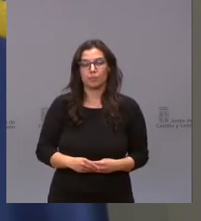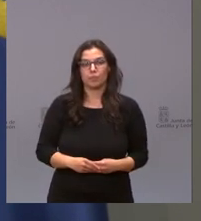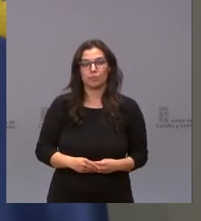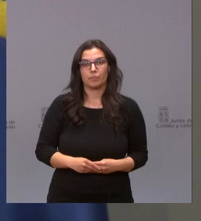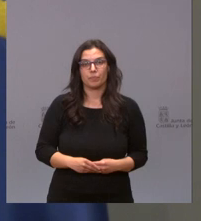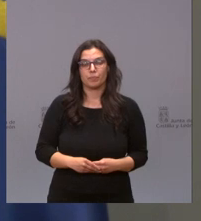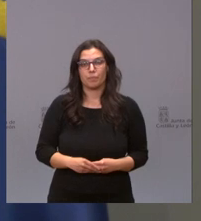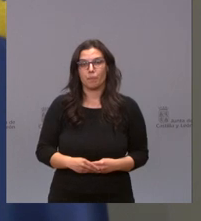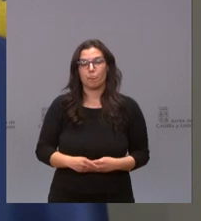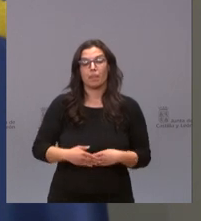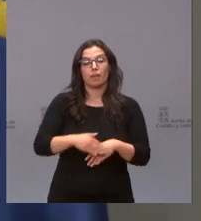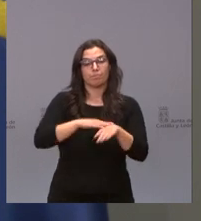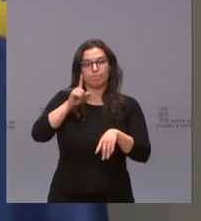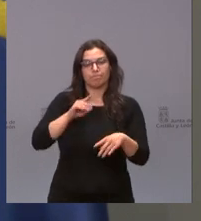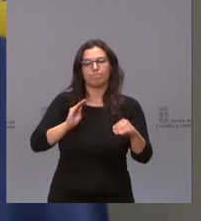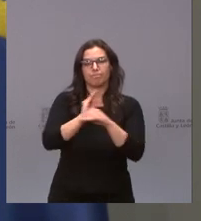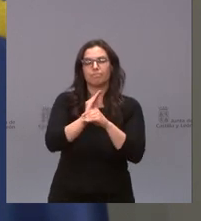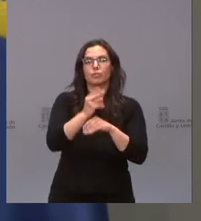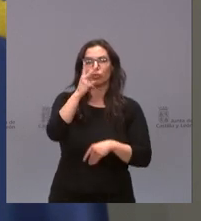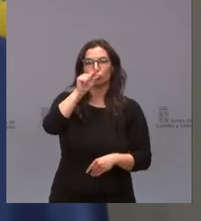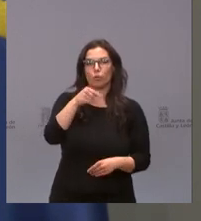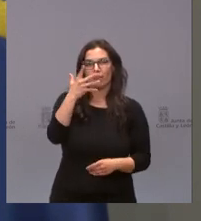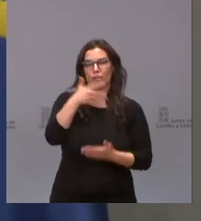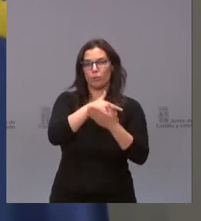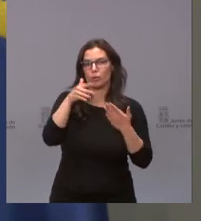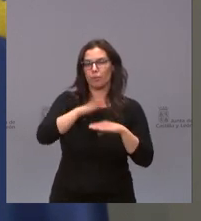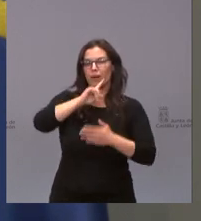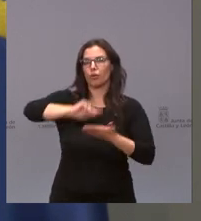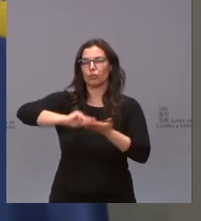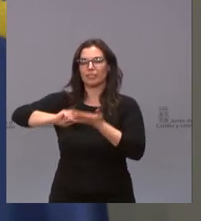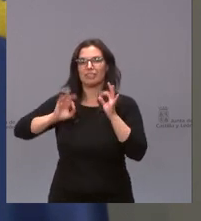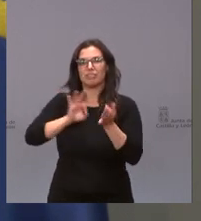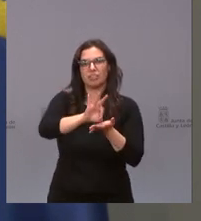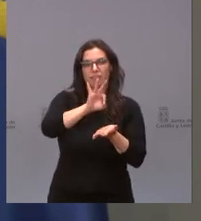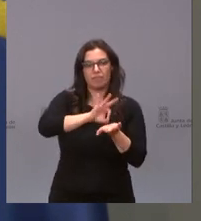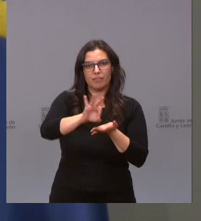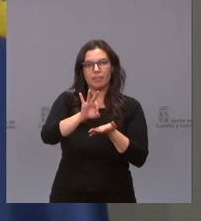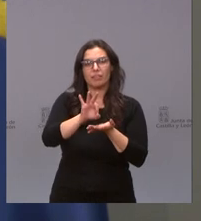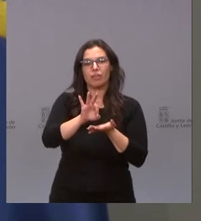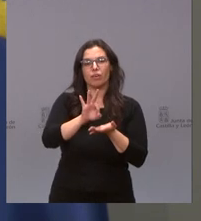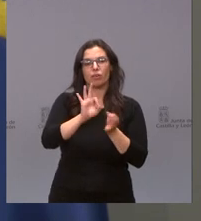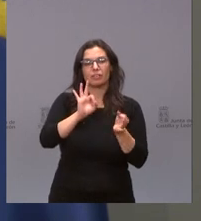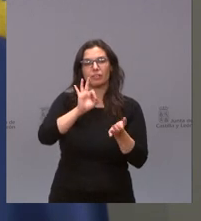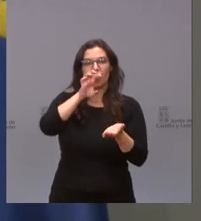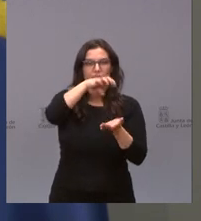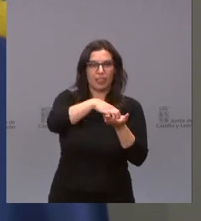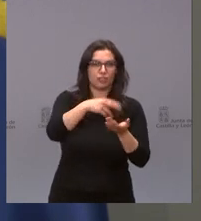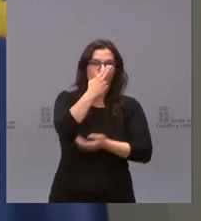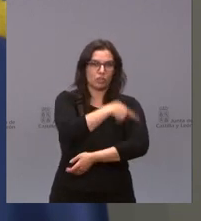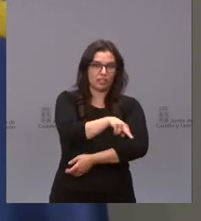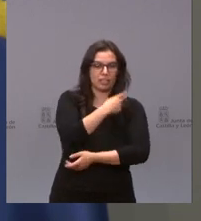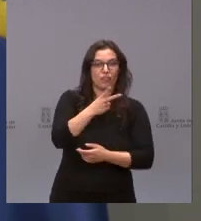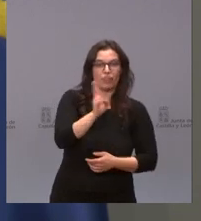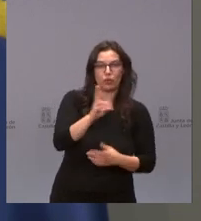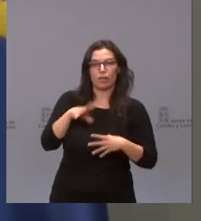destina 2,5 millones para la contratación de servicios para dos centros sanitarios de Valladolid y